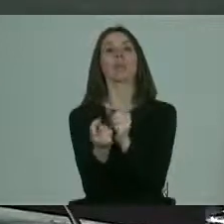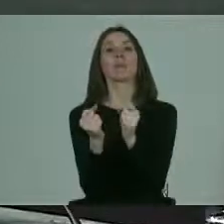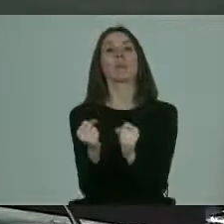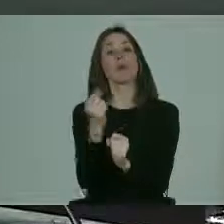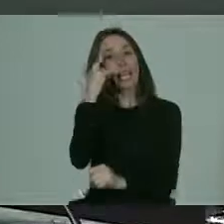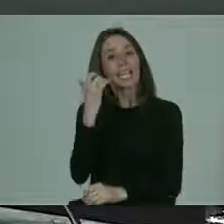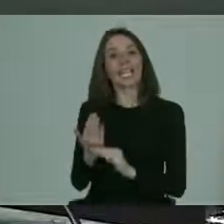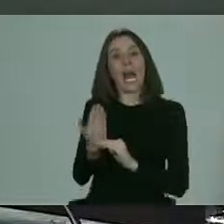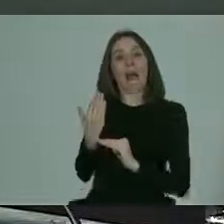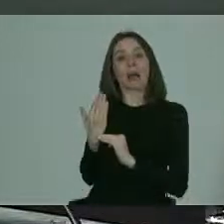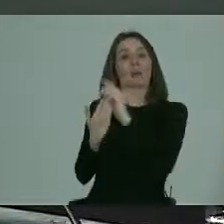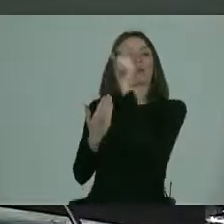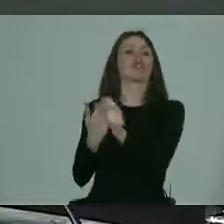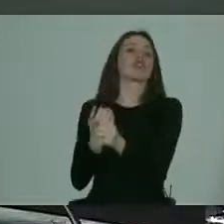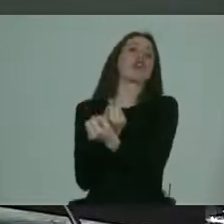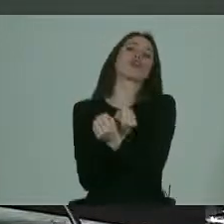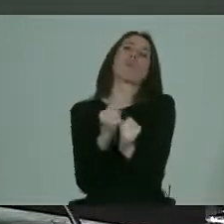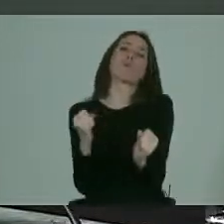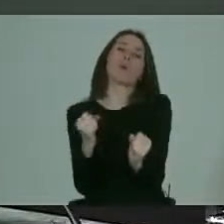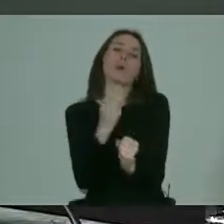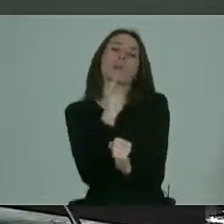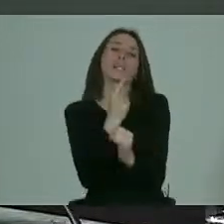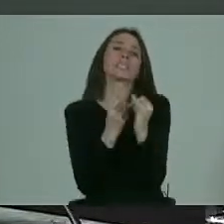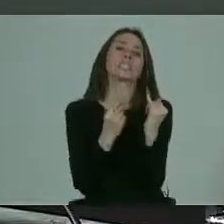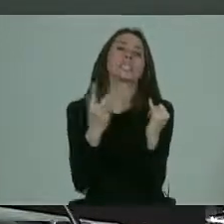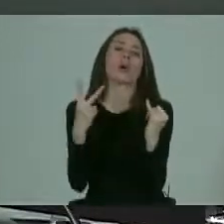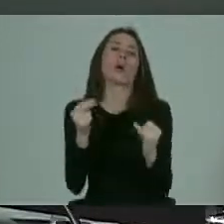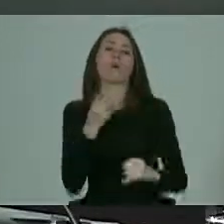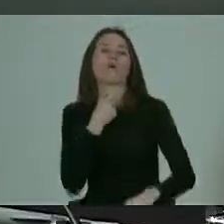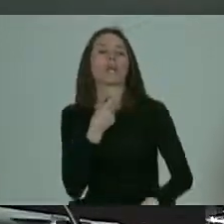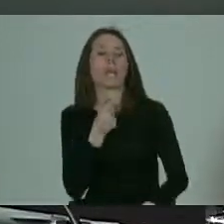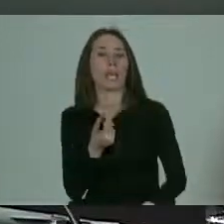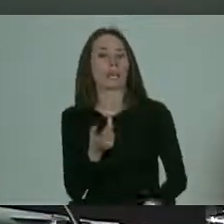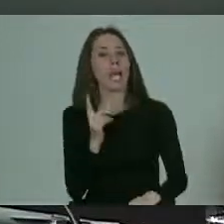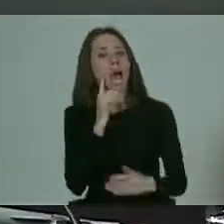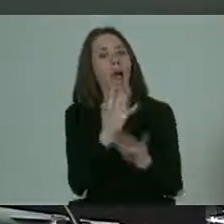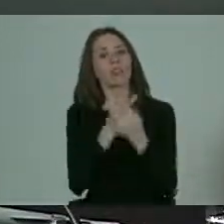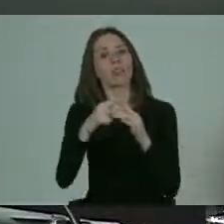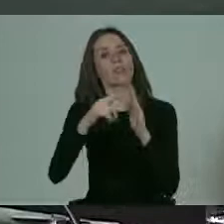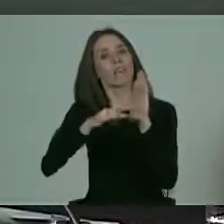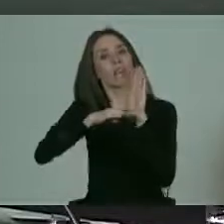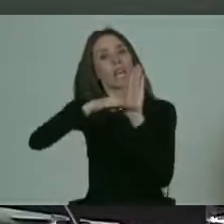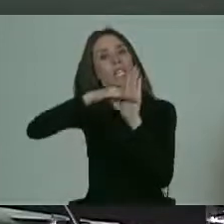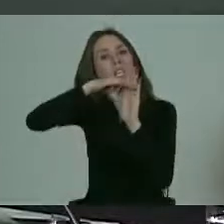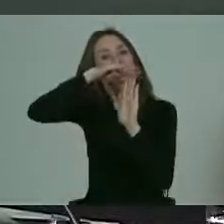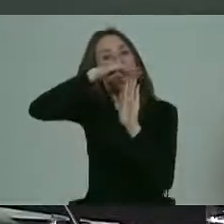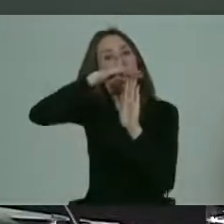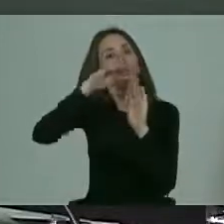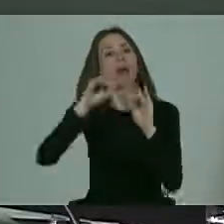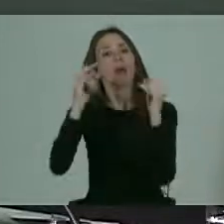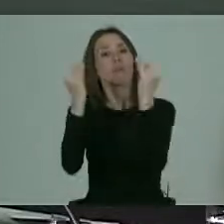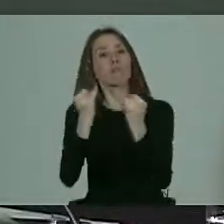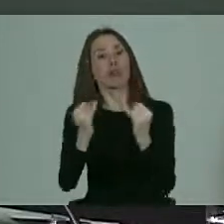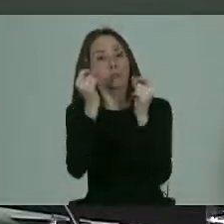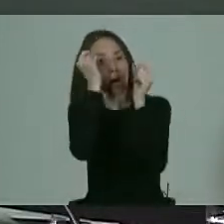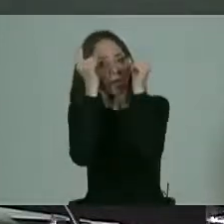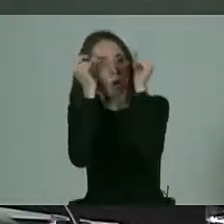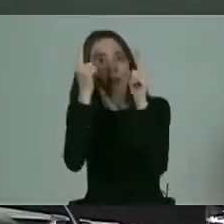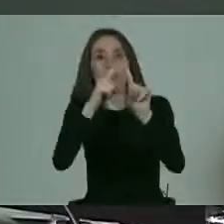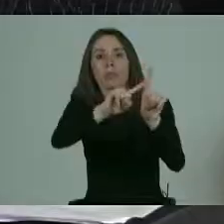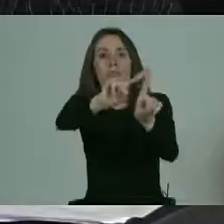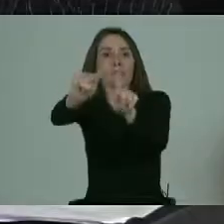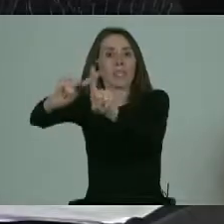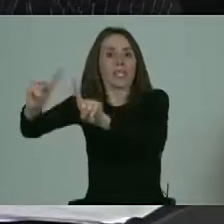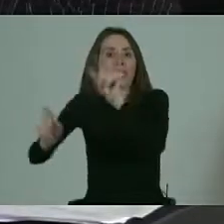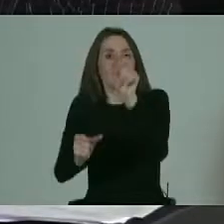presumir que la persona no está en condiciones de dar su consentimiento, porque hay niveles muy diversos y formas de comprensión muy diversas sobre esto.